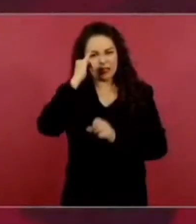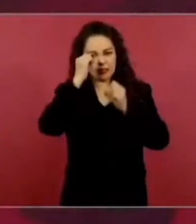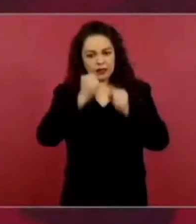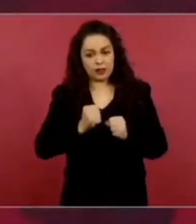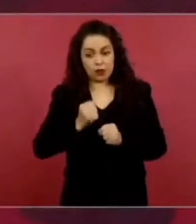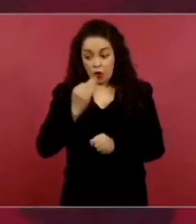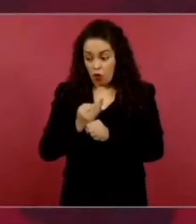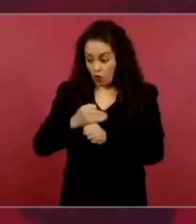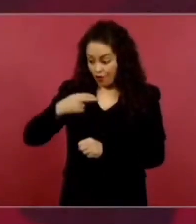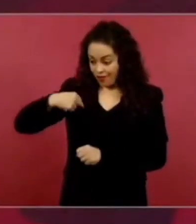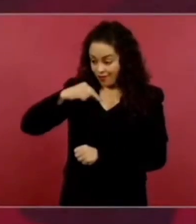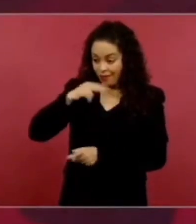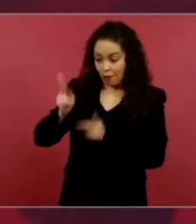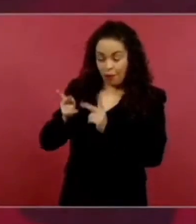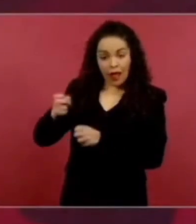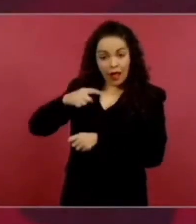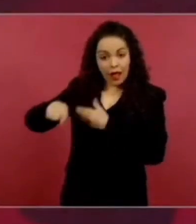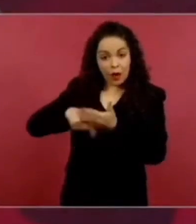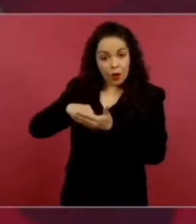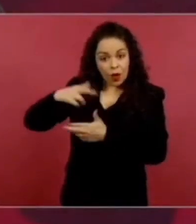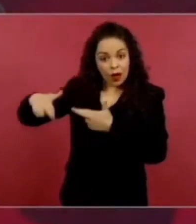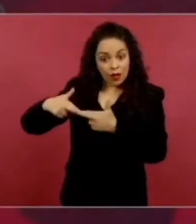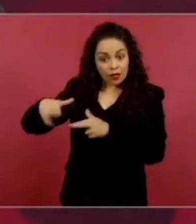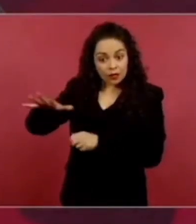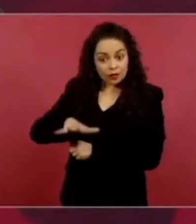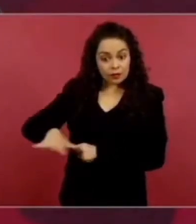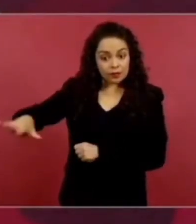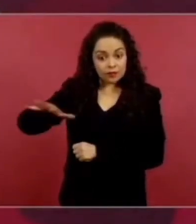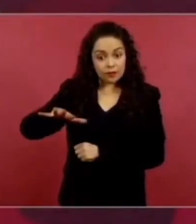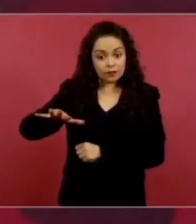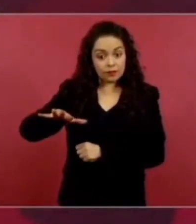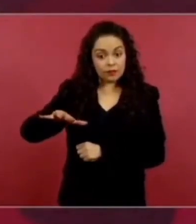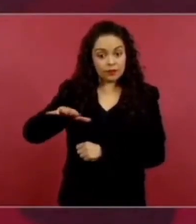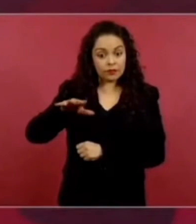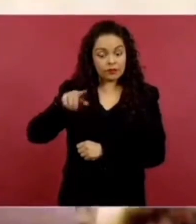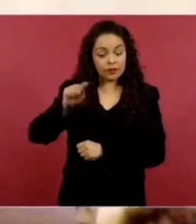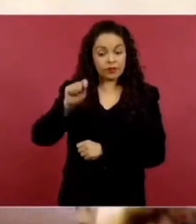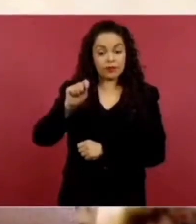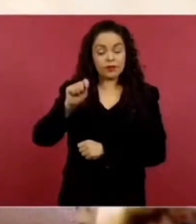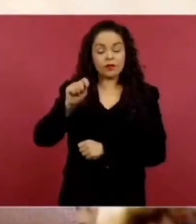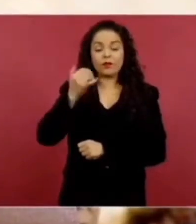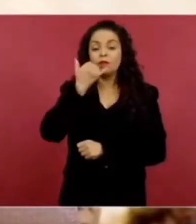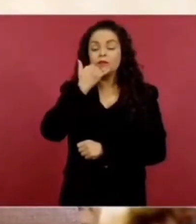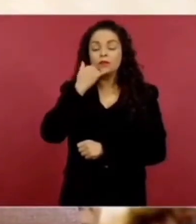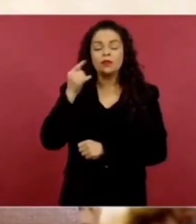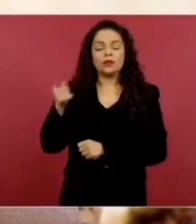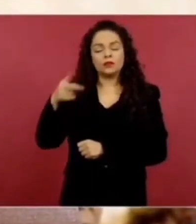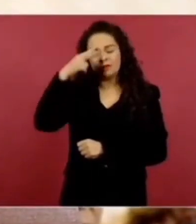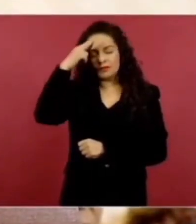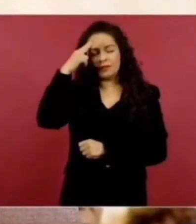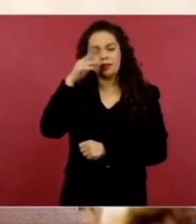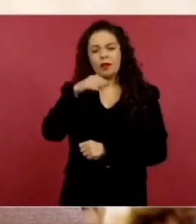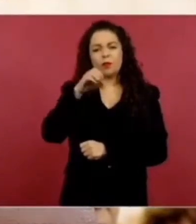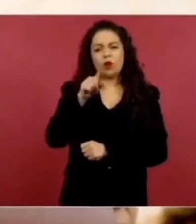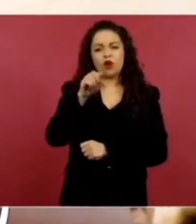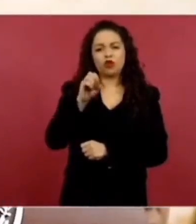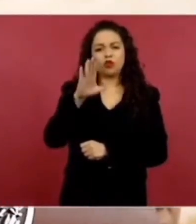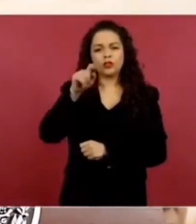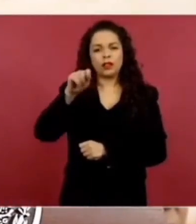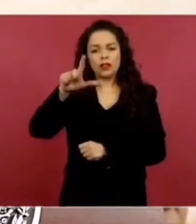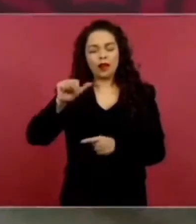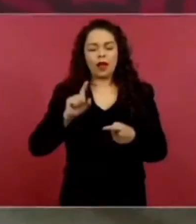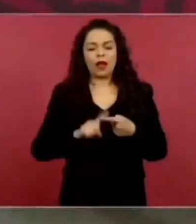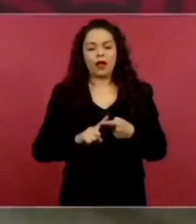hablando en Cintalapa en perdón en Motocintla en